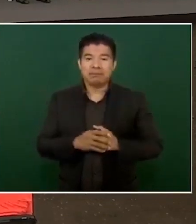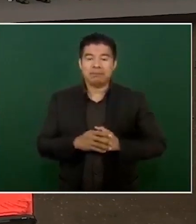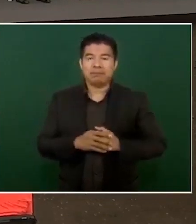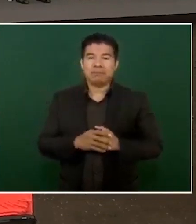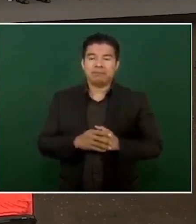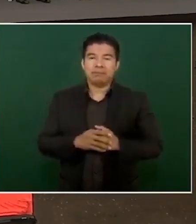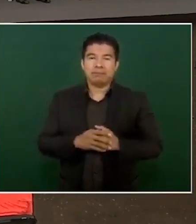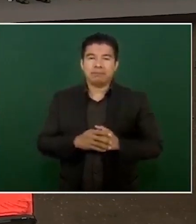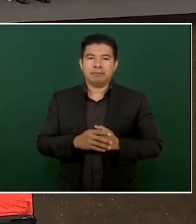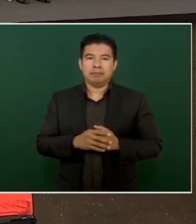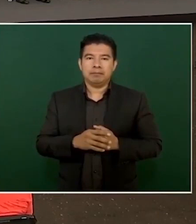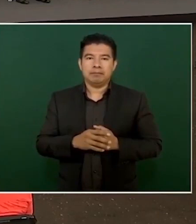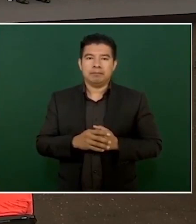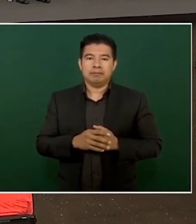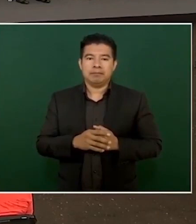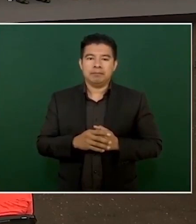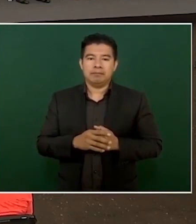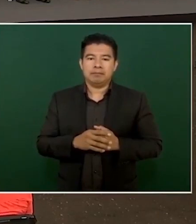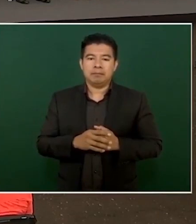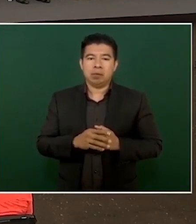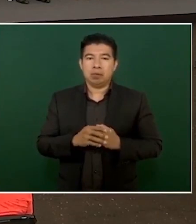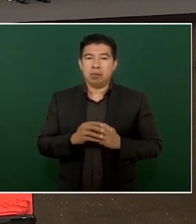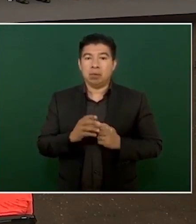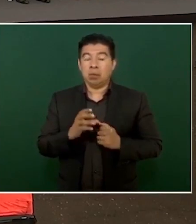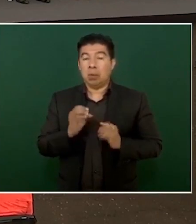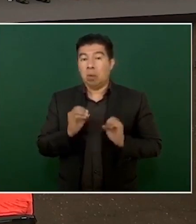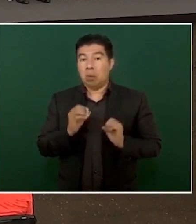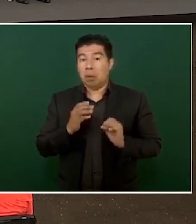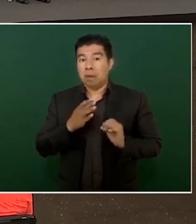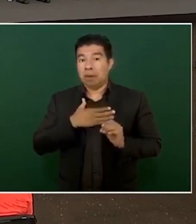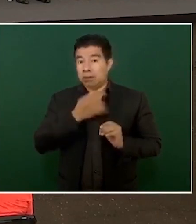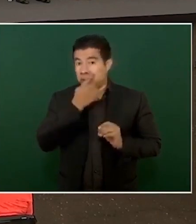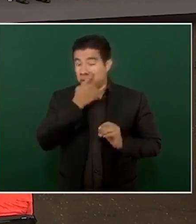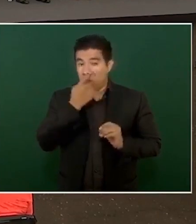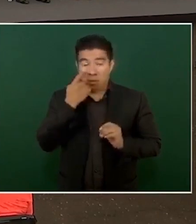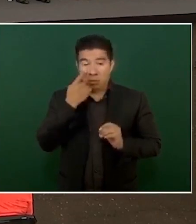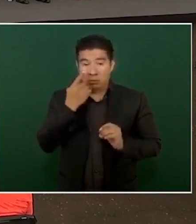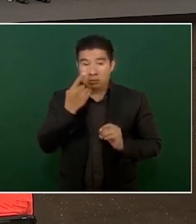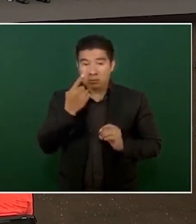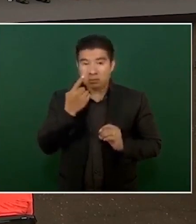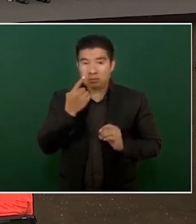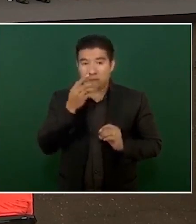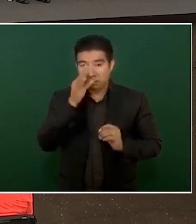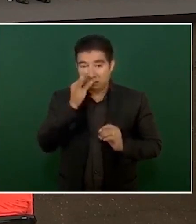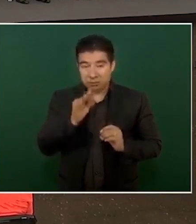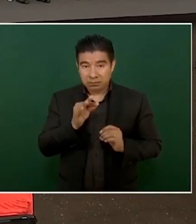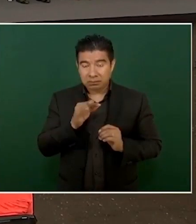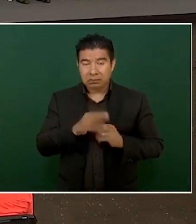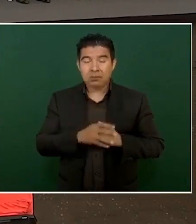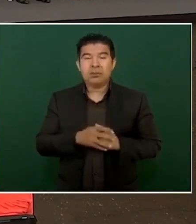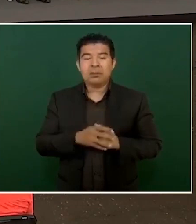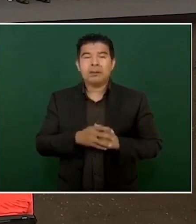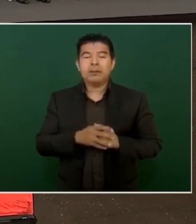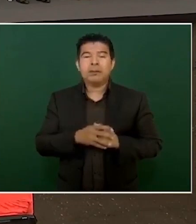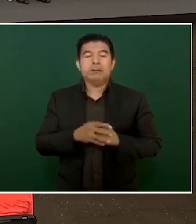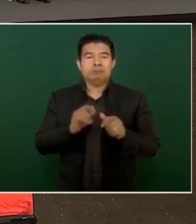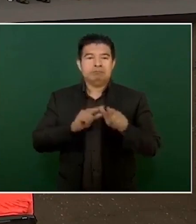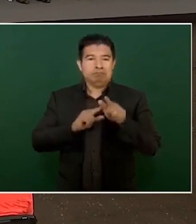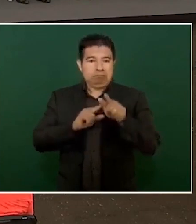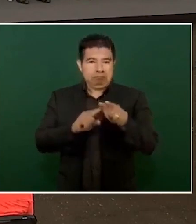poquito Eh Pues mi vista Y la mía también Es lamentable Dice